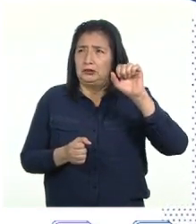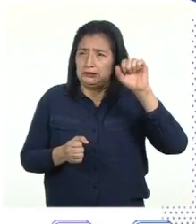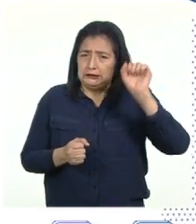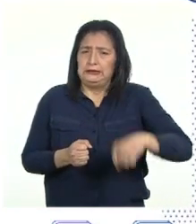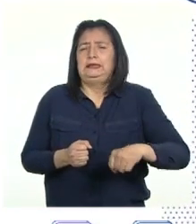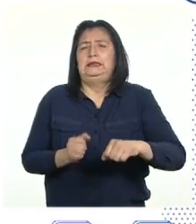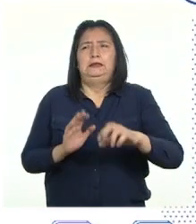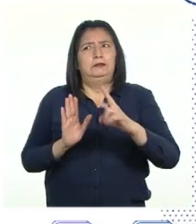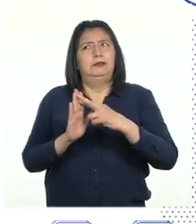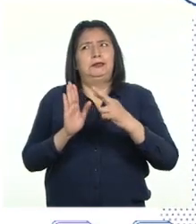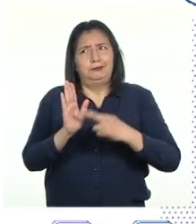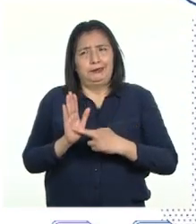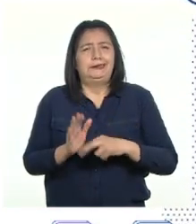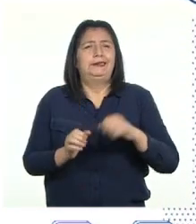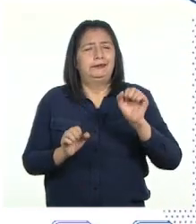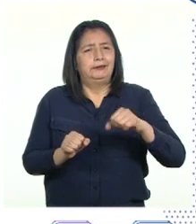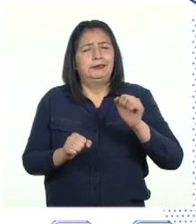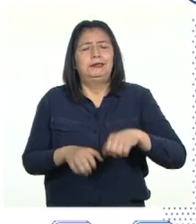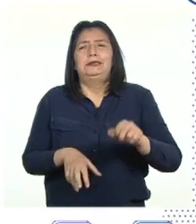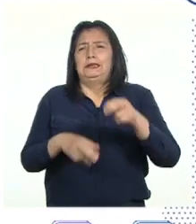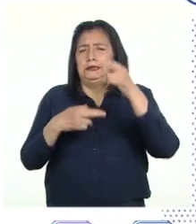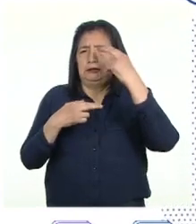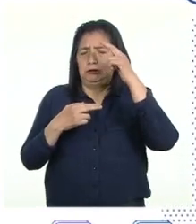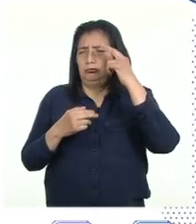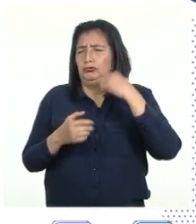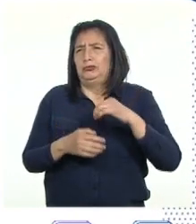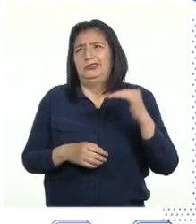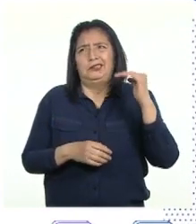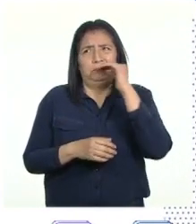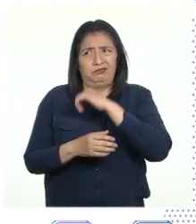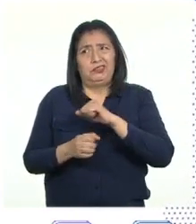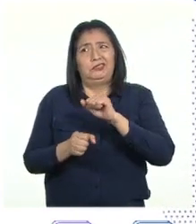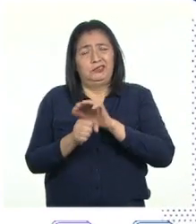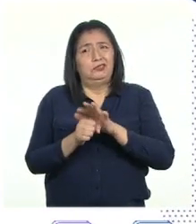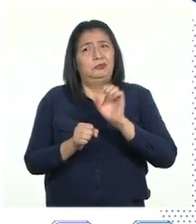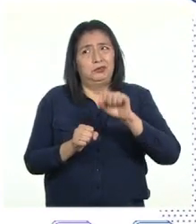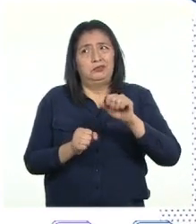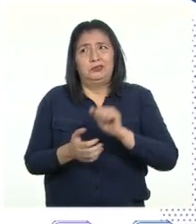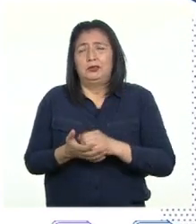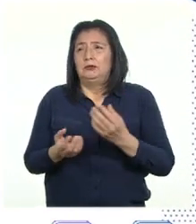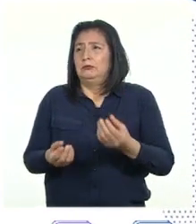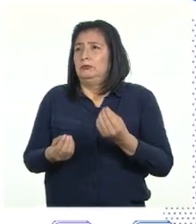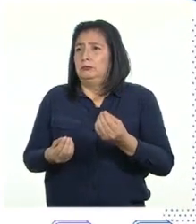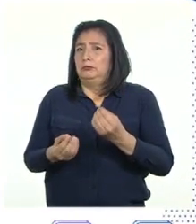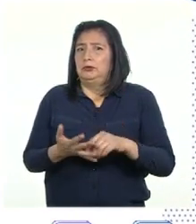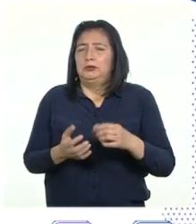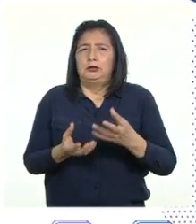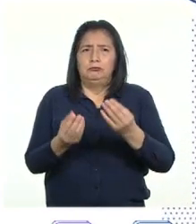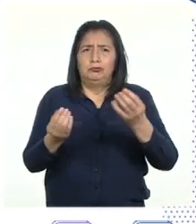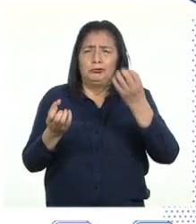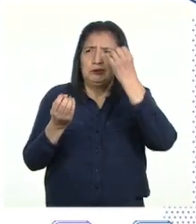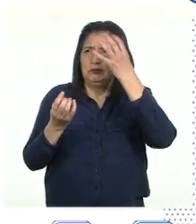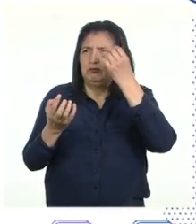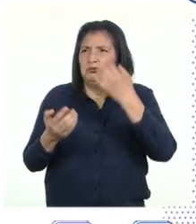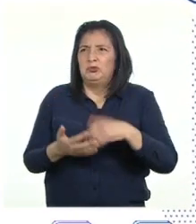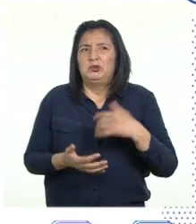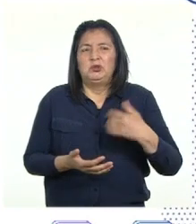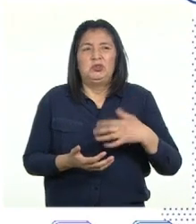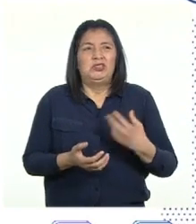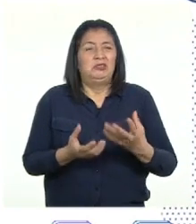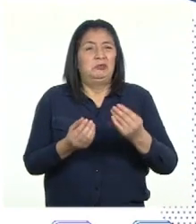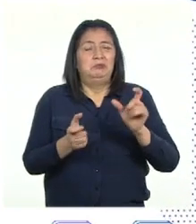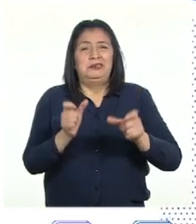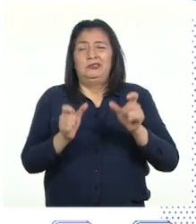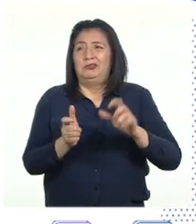reglamentar las noticias falsas Sobre la vacuna y el COVID-19 Ya que la infodemia, cobrando muchas víctimas